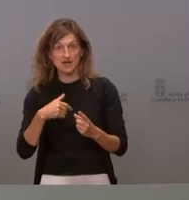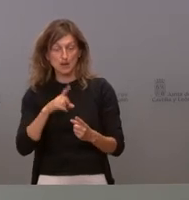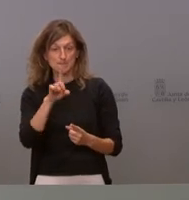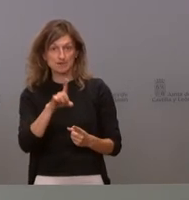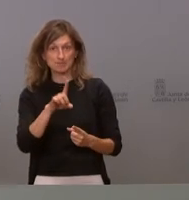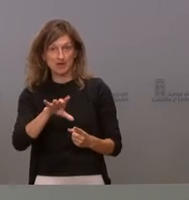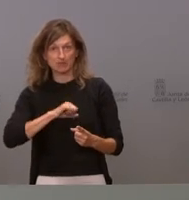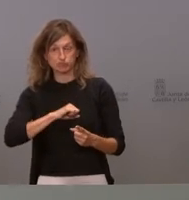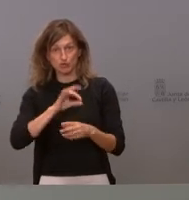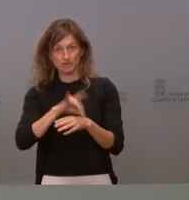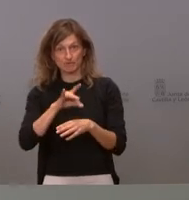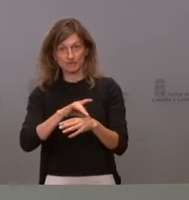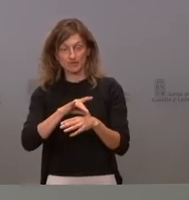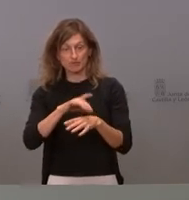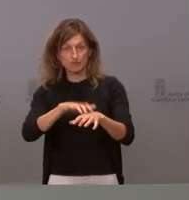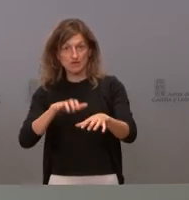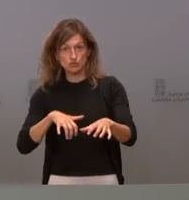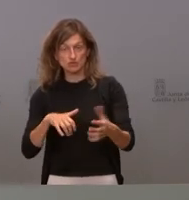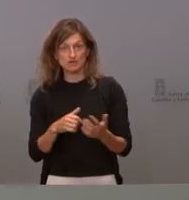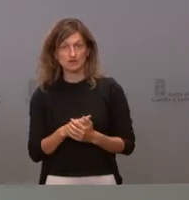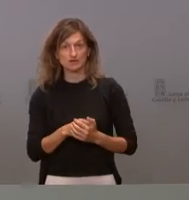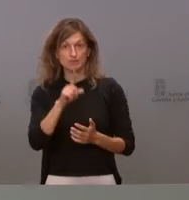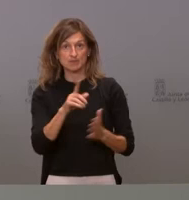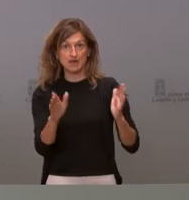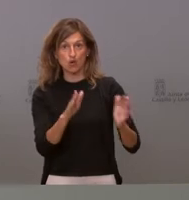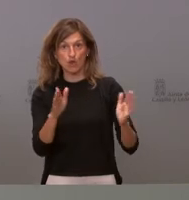dosis puesta bueno de hecho la gran mayor parte excepto en la primera ola